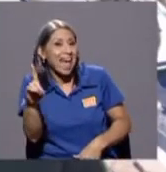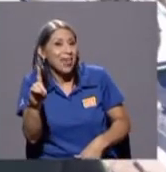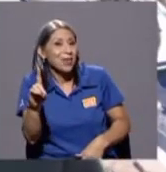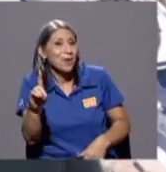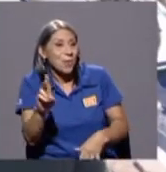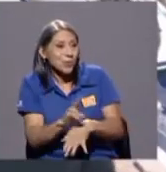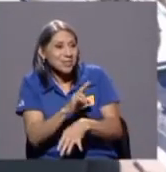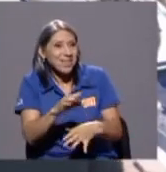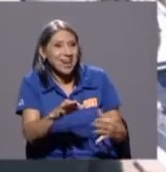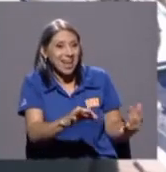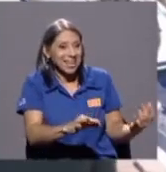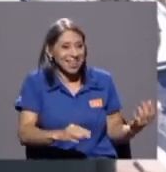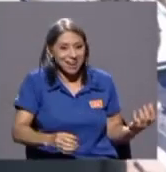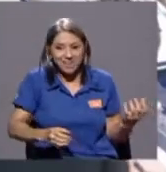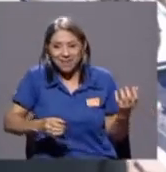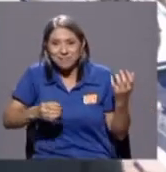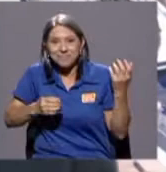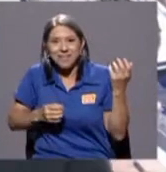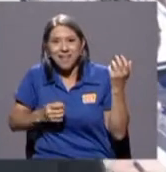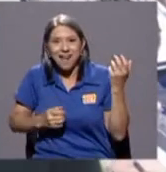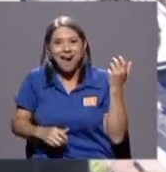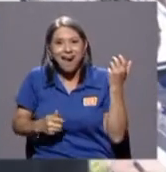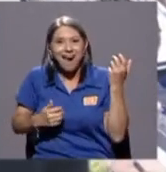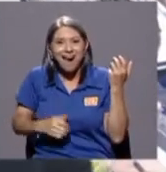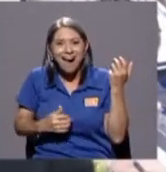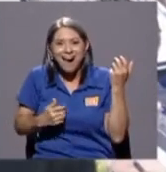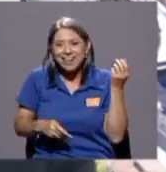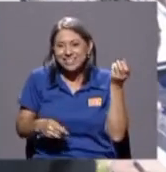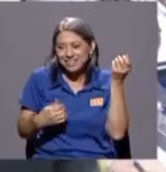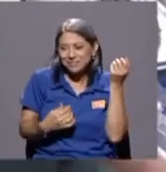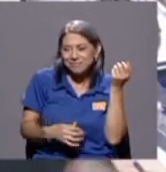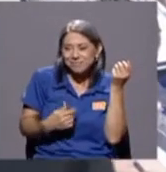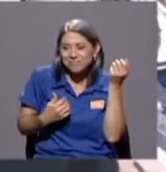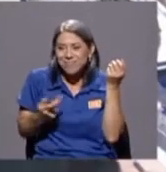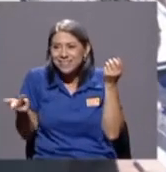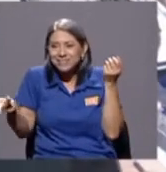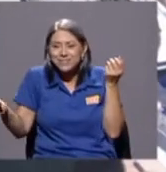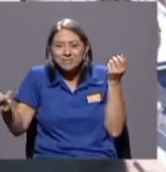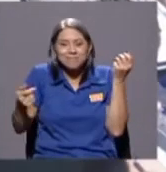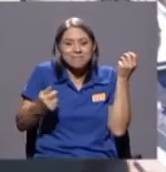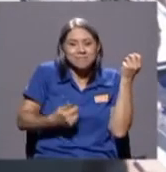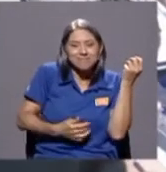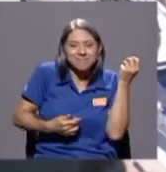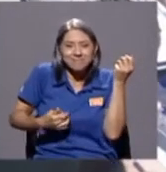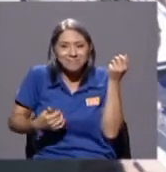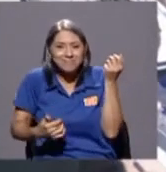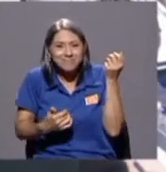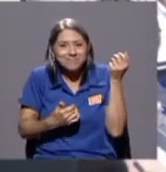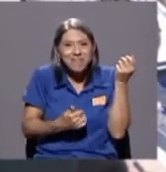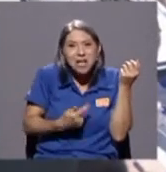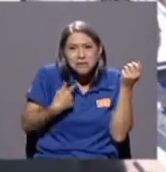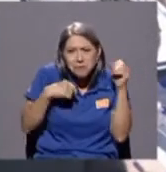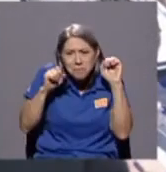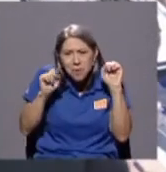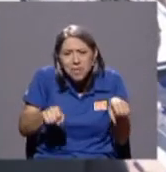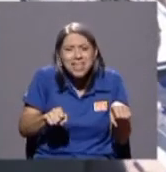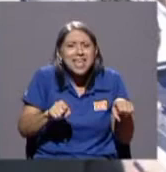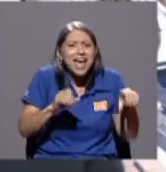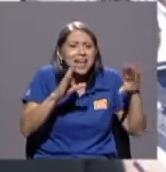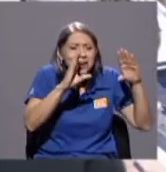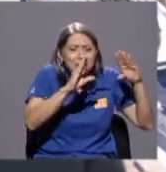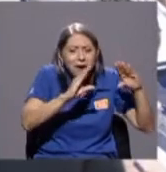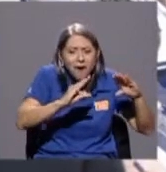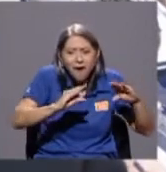una guitarra que la portaba a félix verdad bueno ellos podían pasar toda una noche 5 o 6 horas cantando